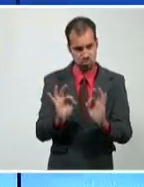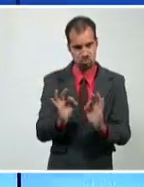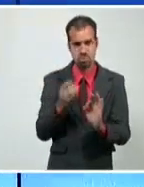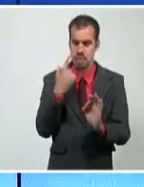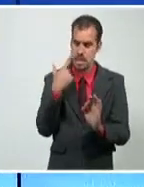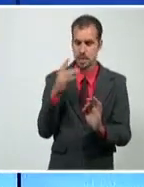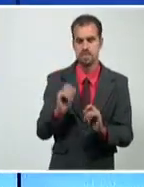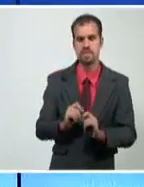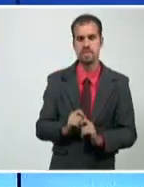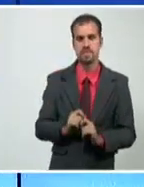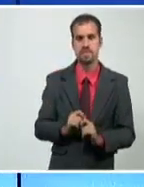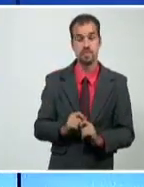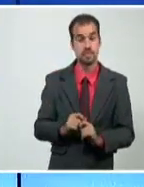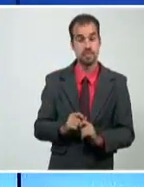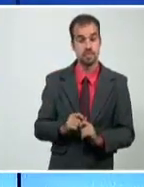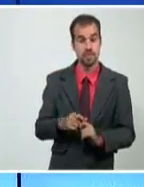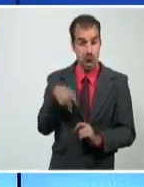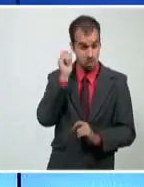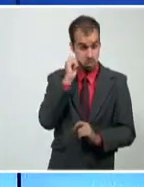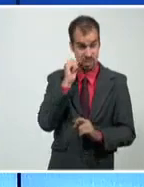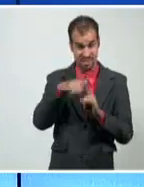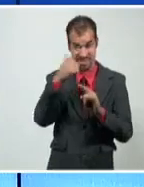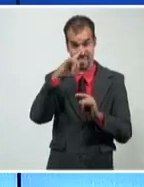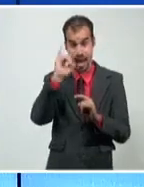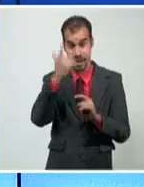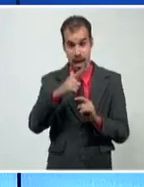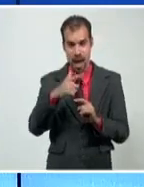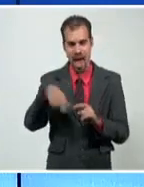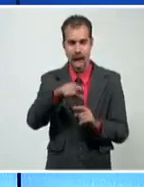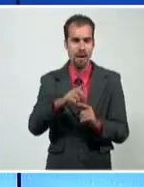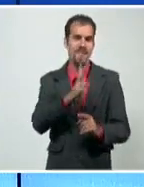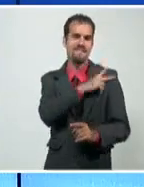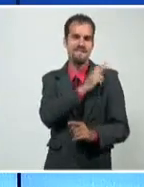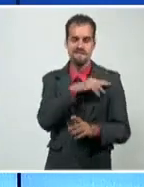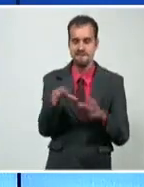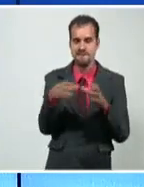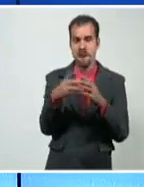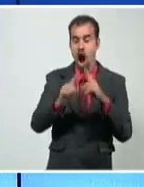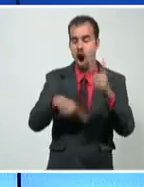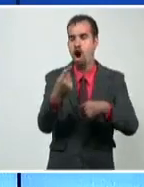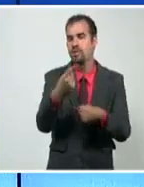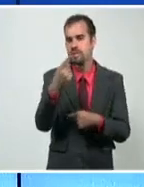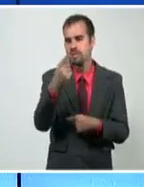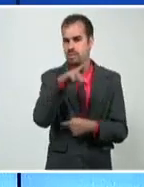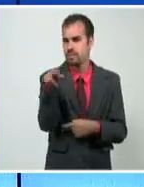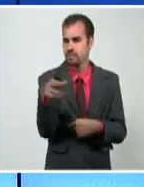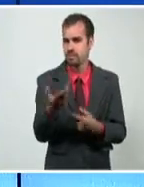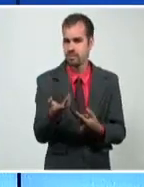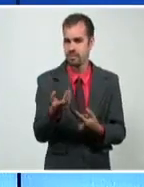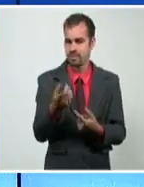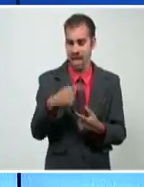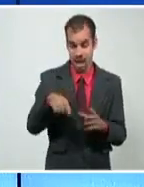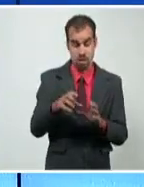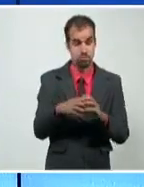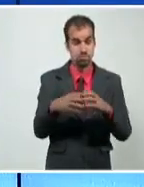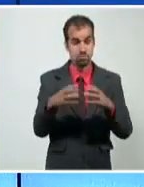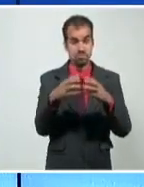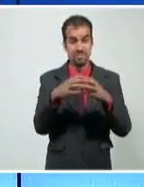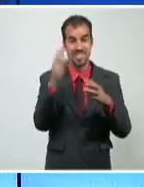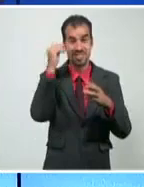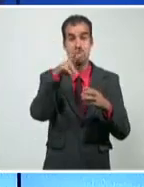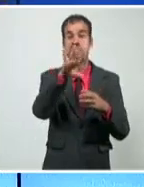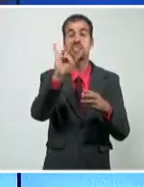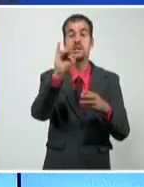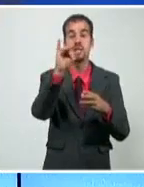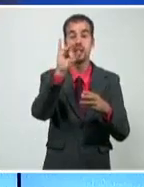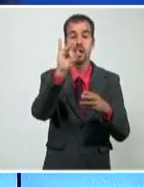movimiento conspirativo. Que dirige un grupo que está integrado por algunos de los que acudió el 27 de noviembre al Ministerio de Cultura. ¿Para qué?